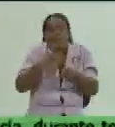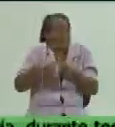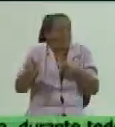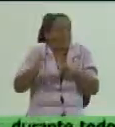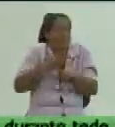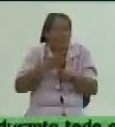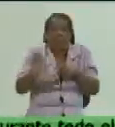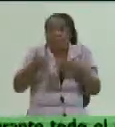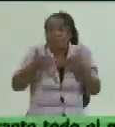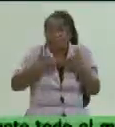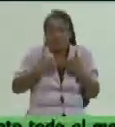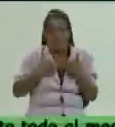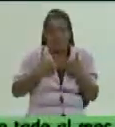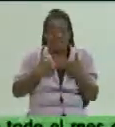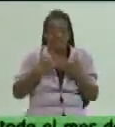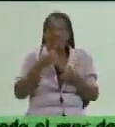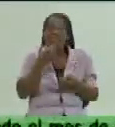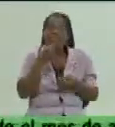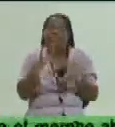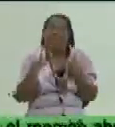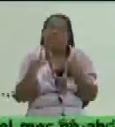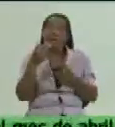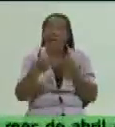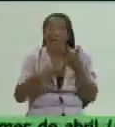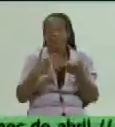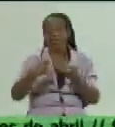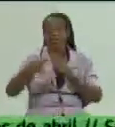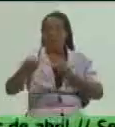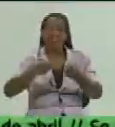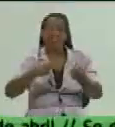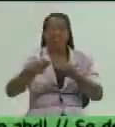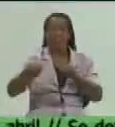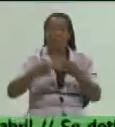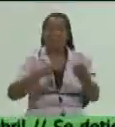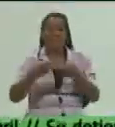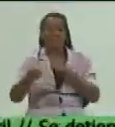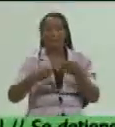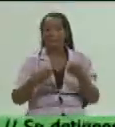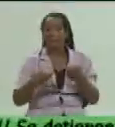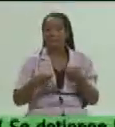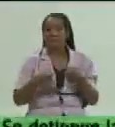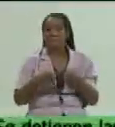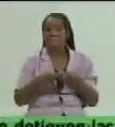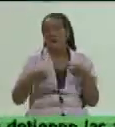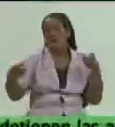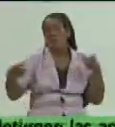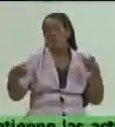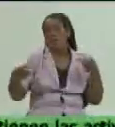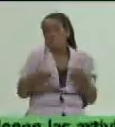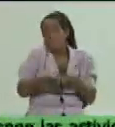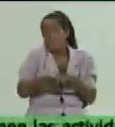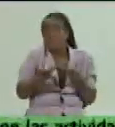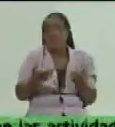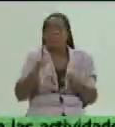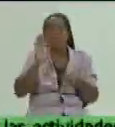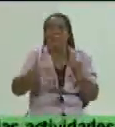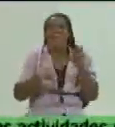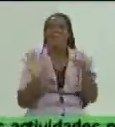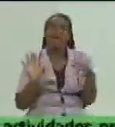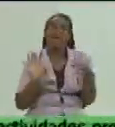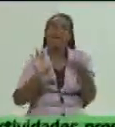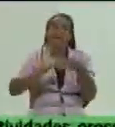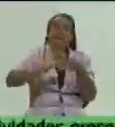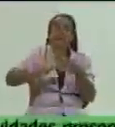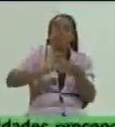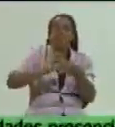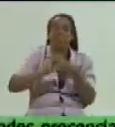se puedan realizar comercialización mayorista y minorista según convenga sea en puntos